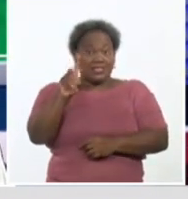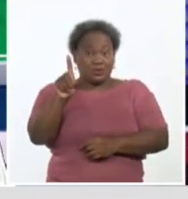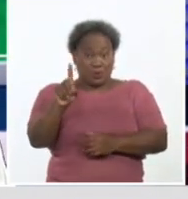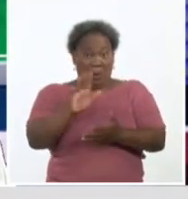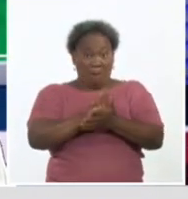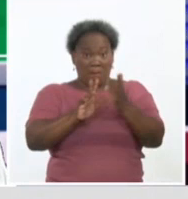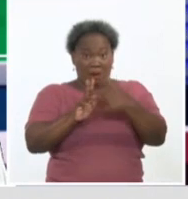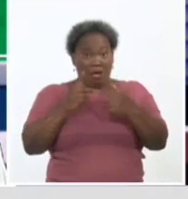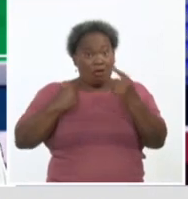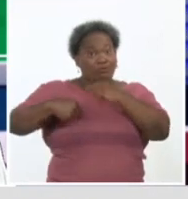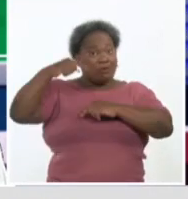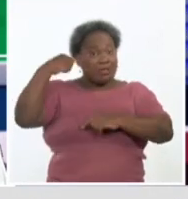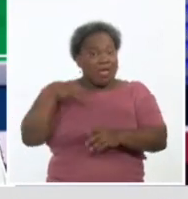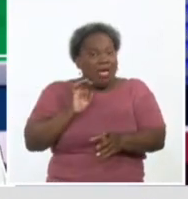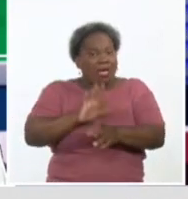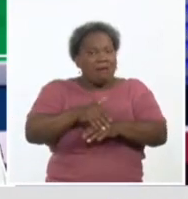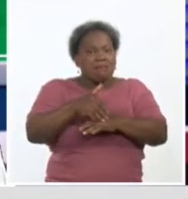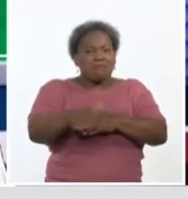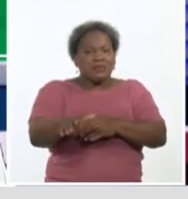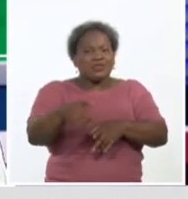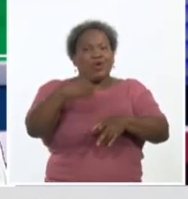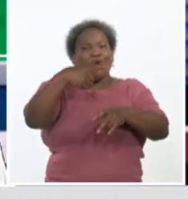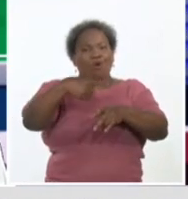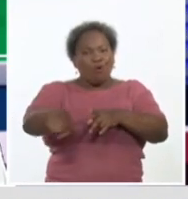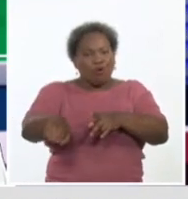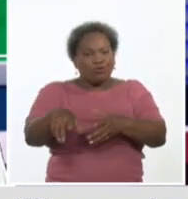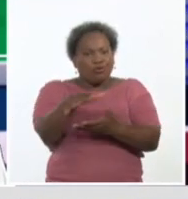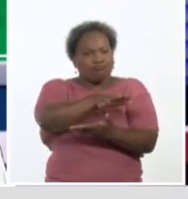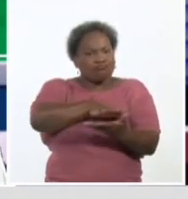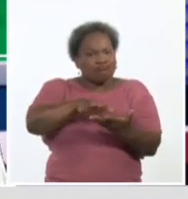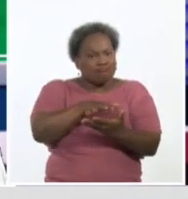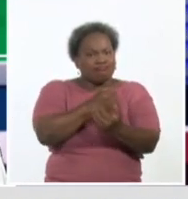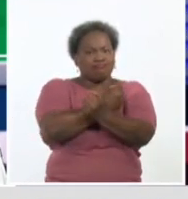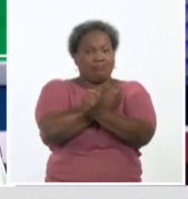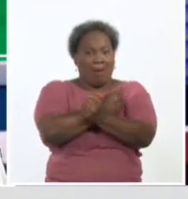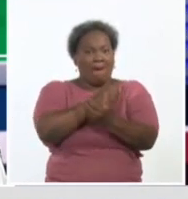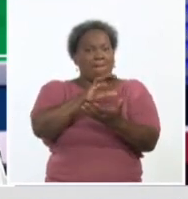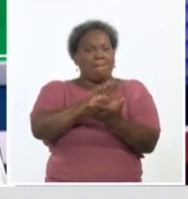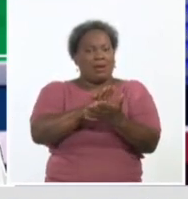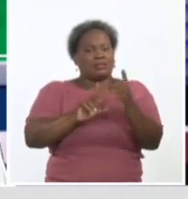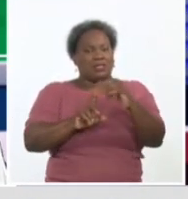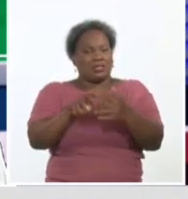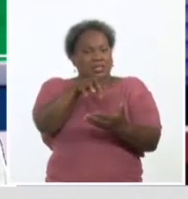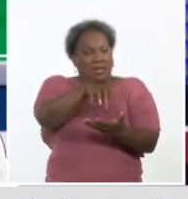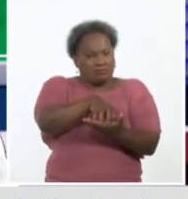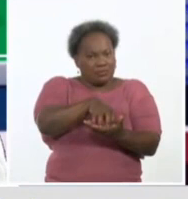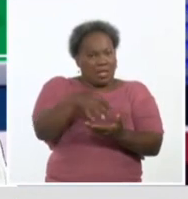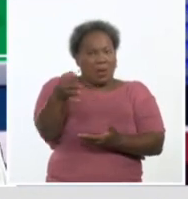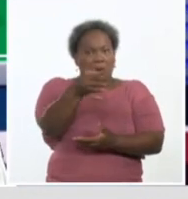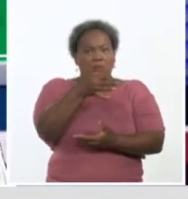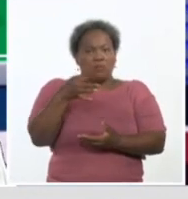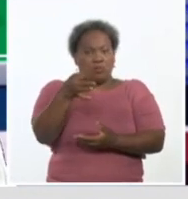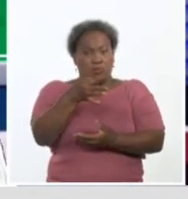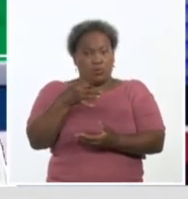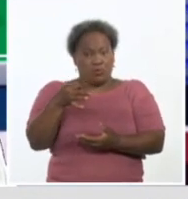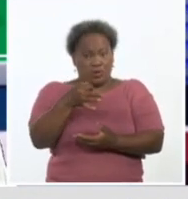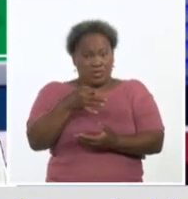pues inició también en otro territorio de riesgo, que es precisamente Matanzas. En los municipios de la calle, en